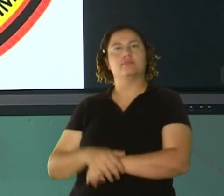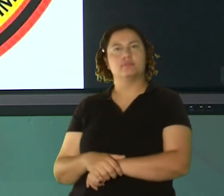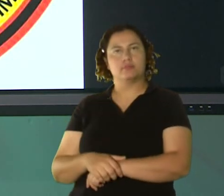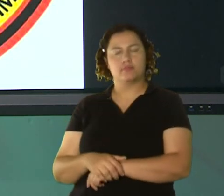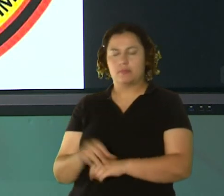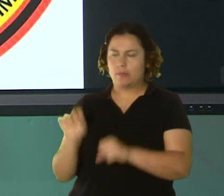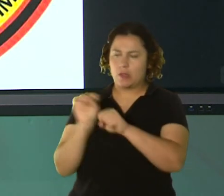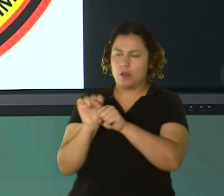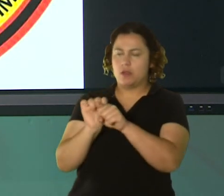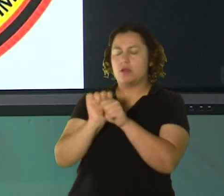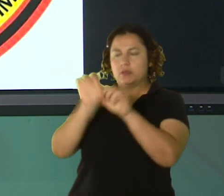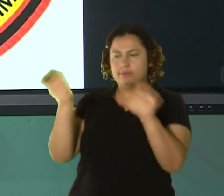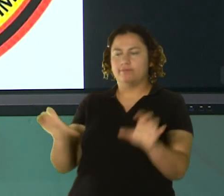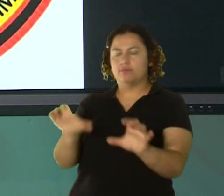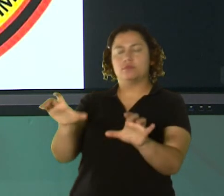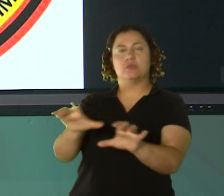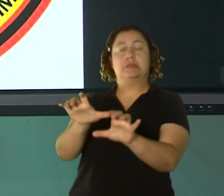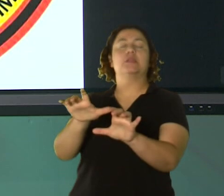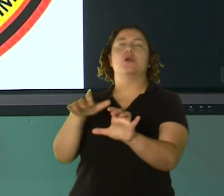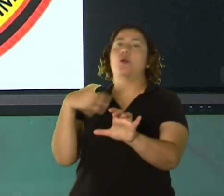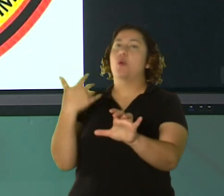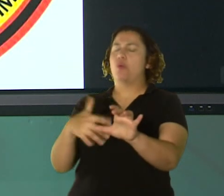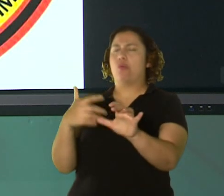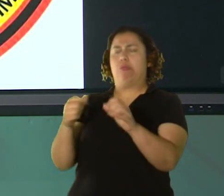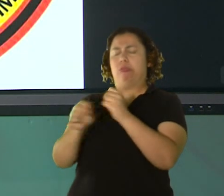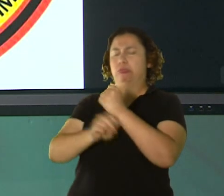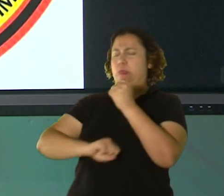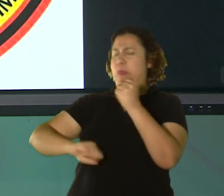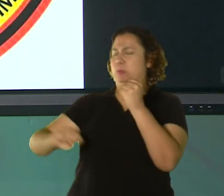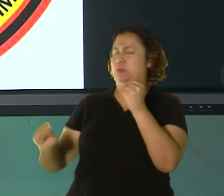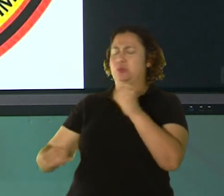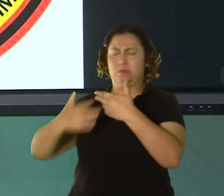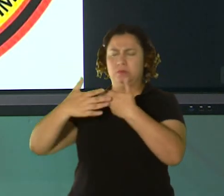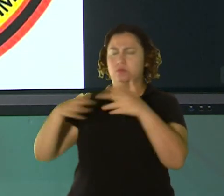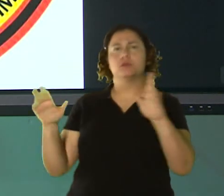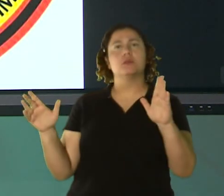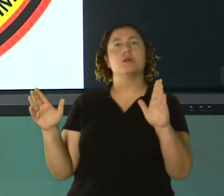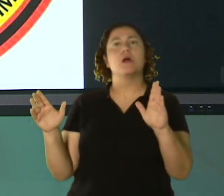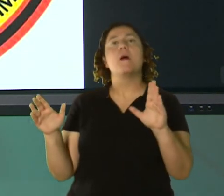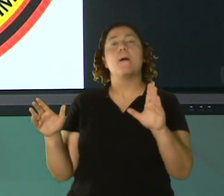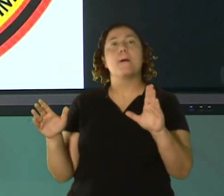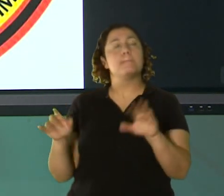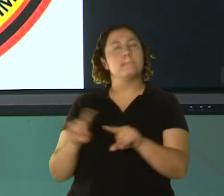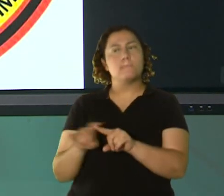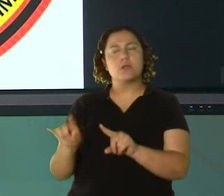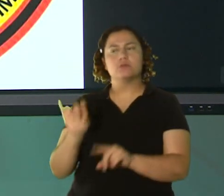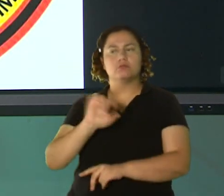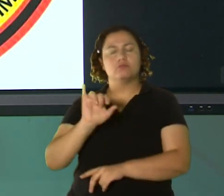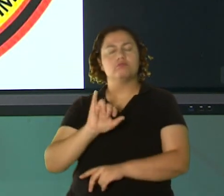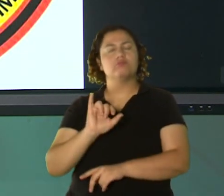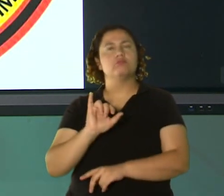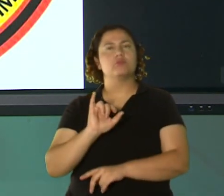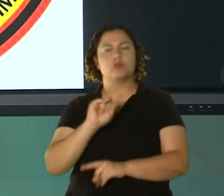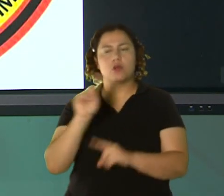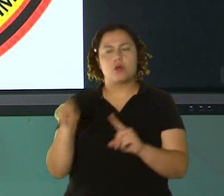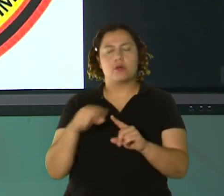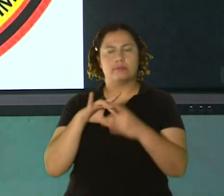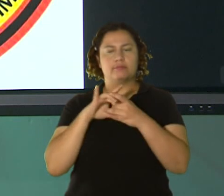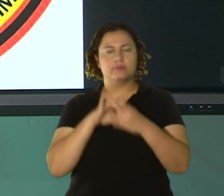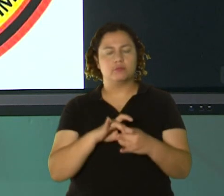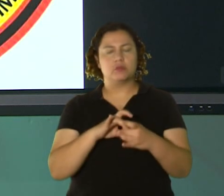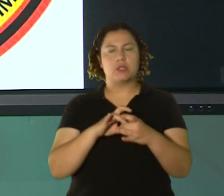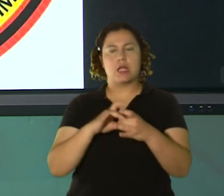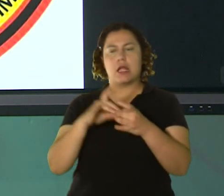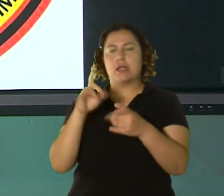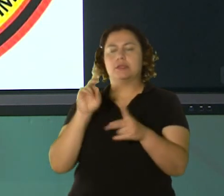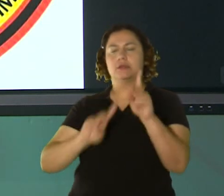trabajo que ustedes realizan ahí es uno bastante extenso, bastante amplio. Pero también, cuando se trata de hablar de personas